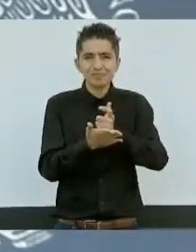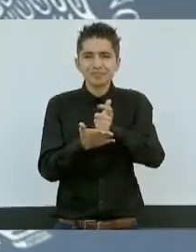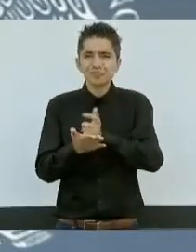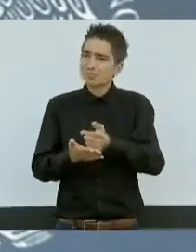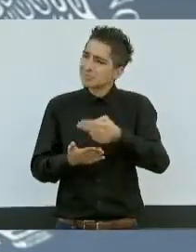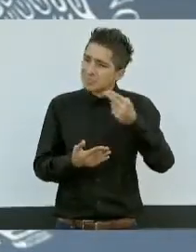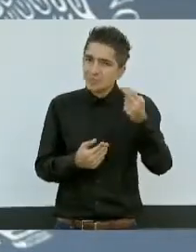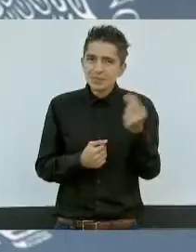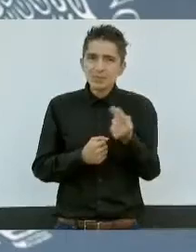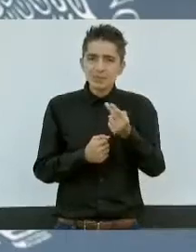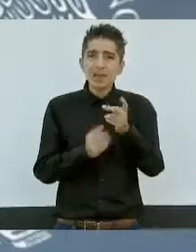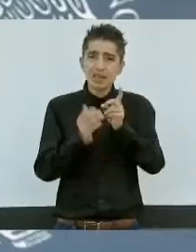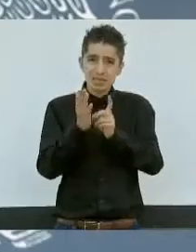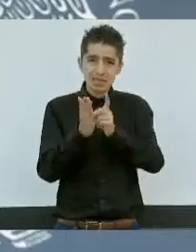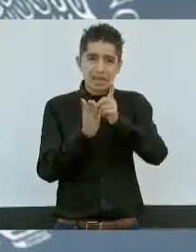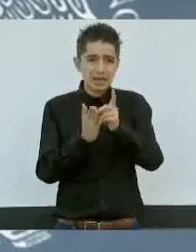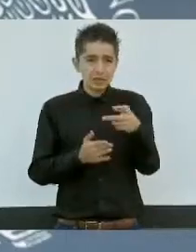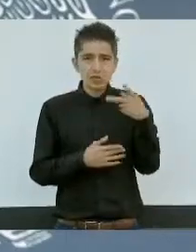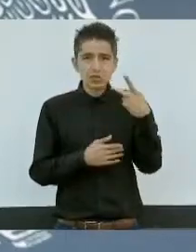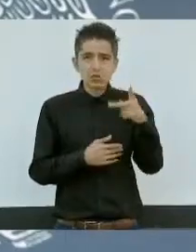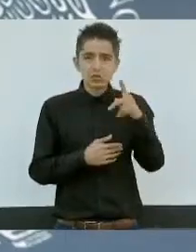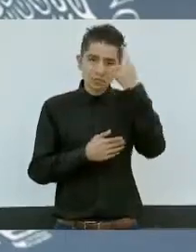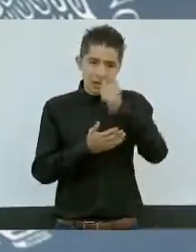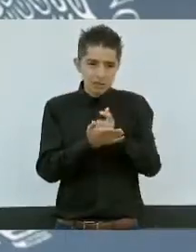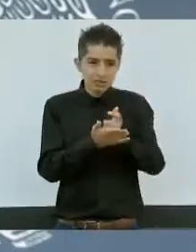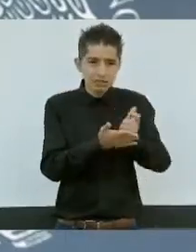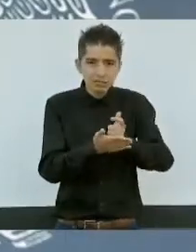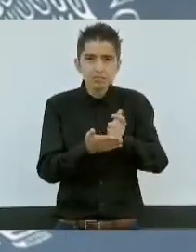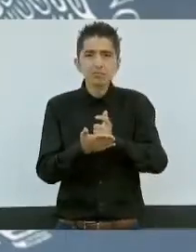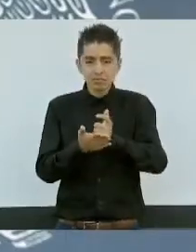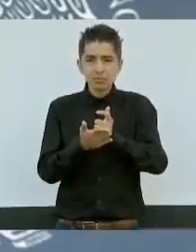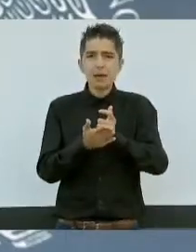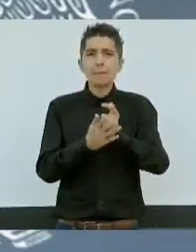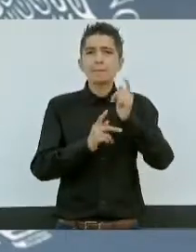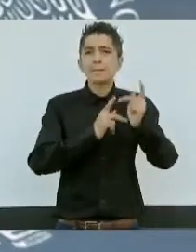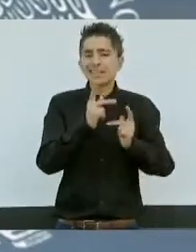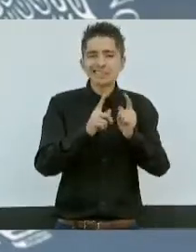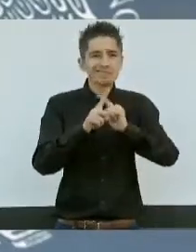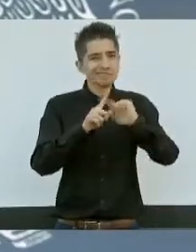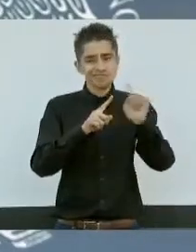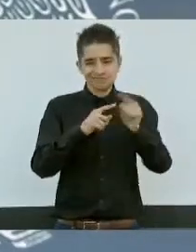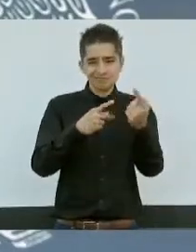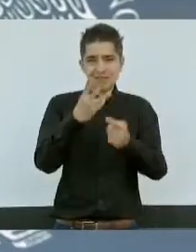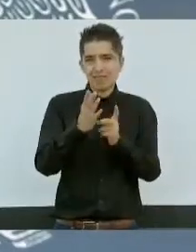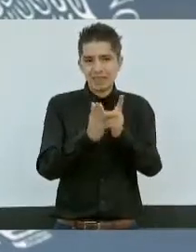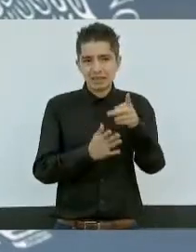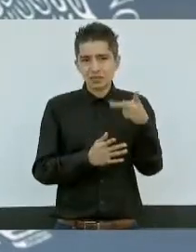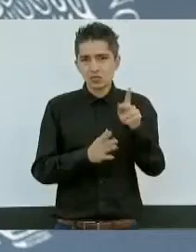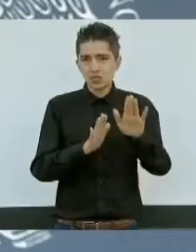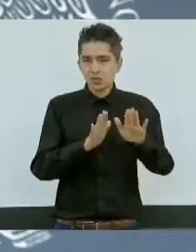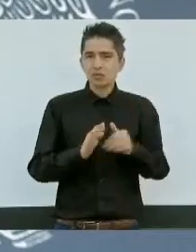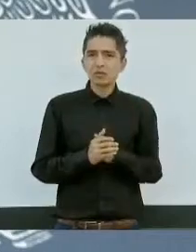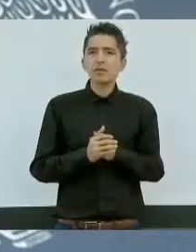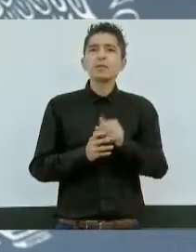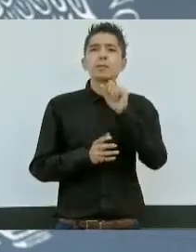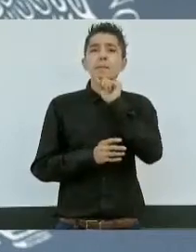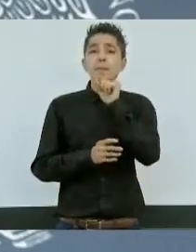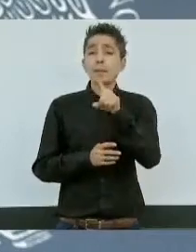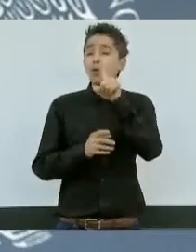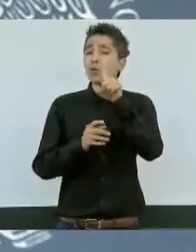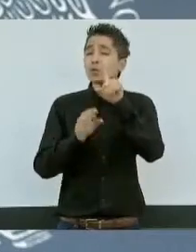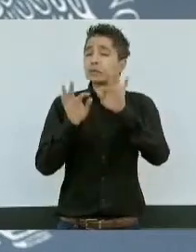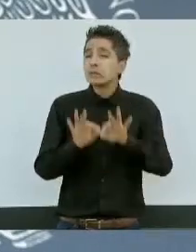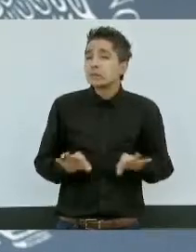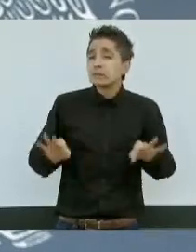su derecho que tienen a su salario y a sus prestaciones, pero sobre todo el interés superior